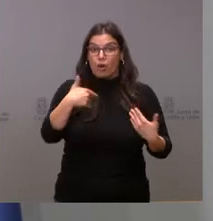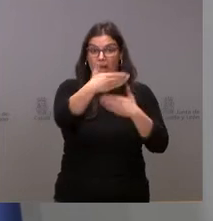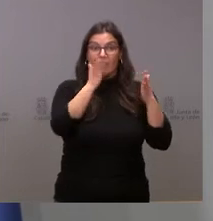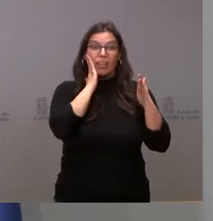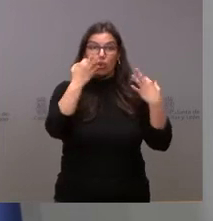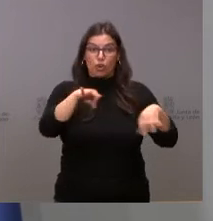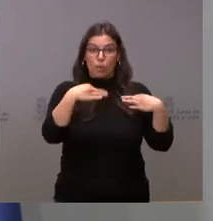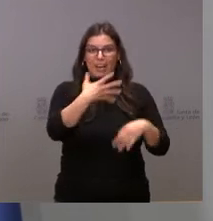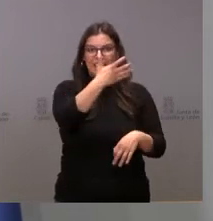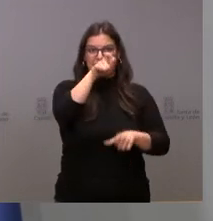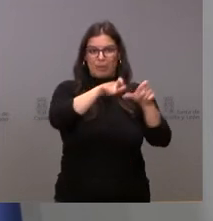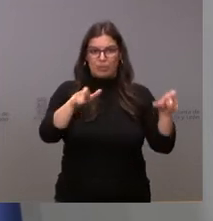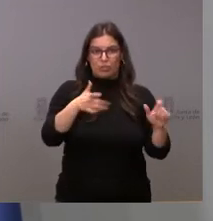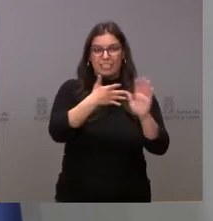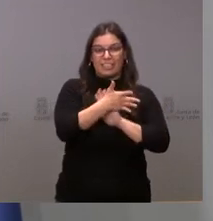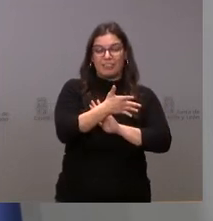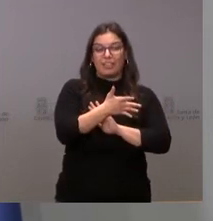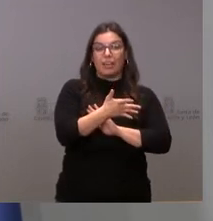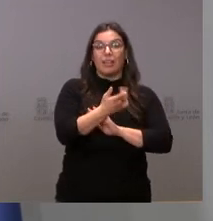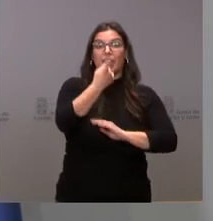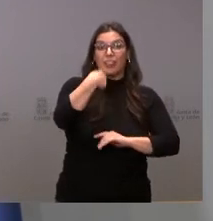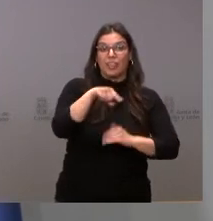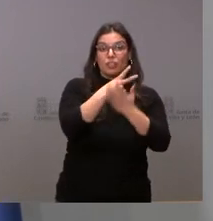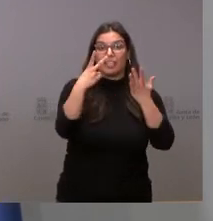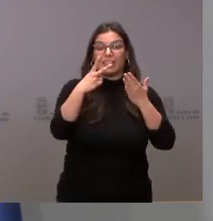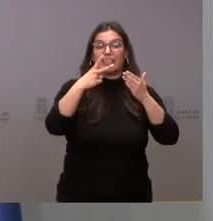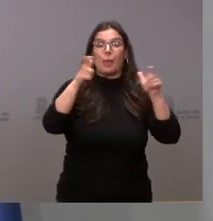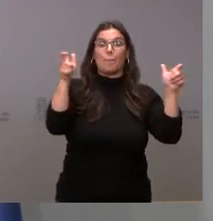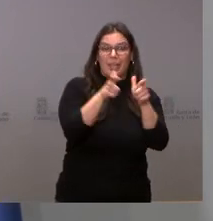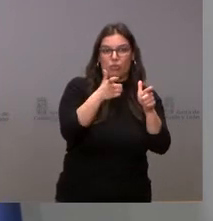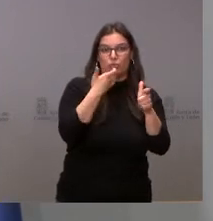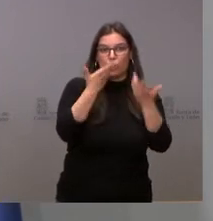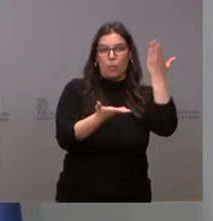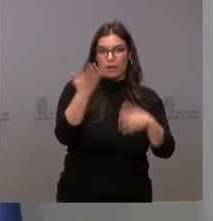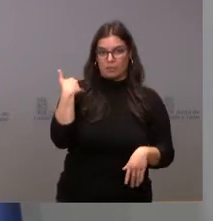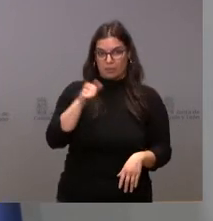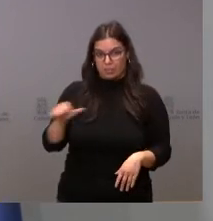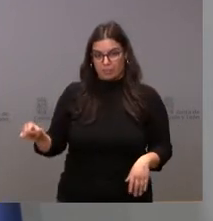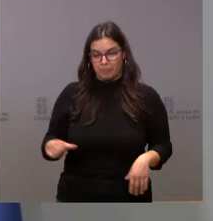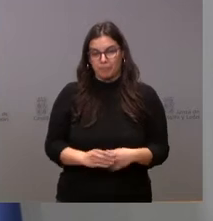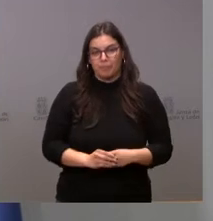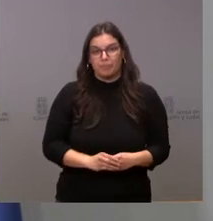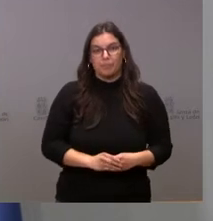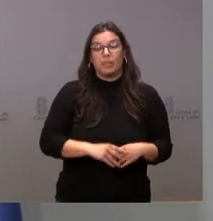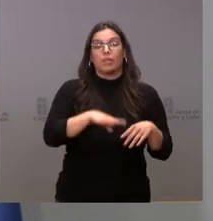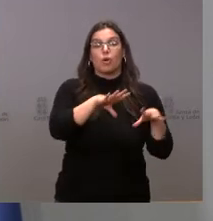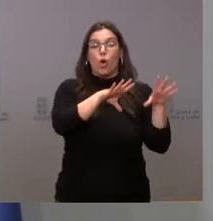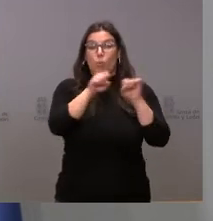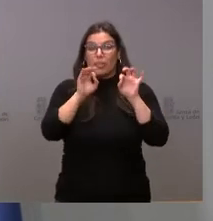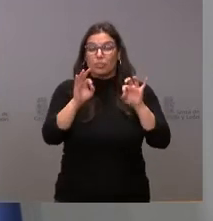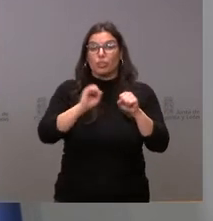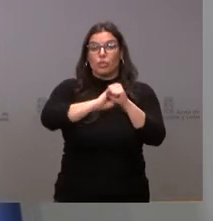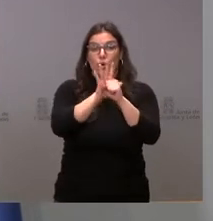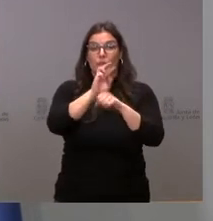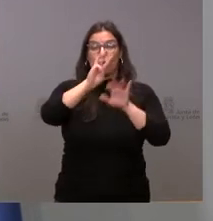pacientes. Son 117 menos que hace una semana, con una ocupación COVID del